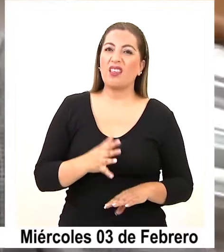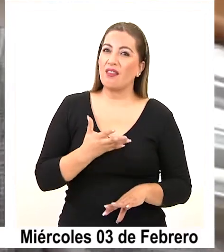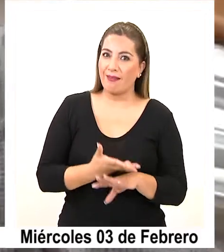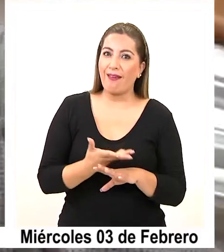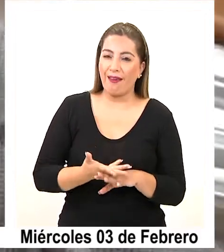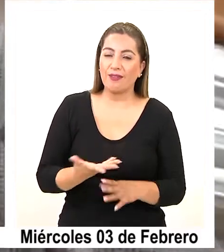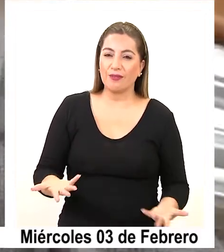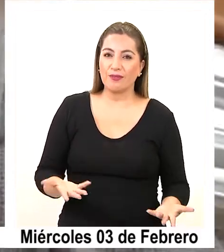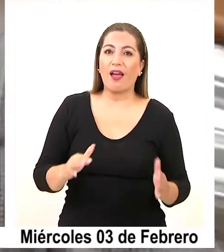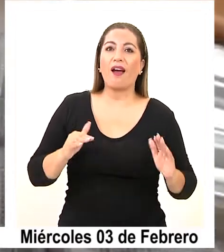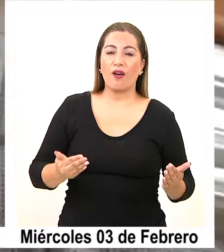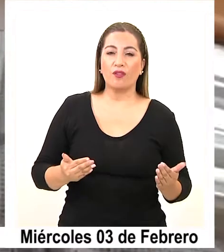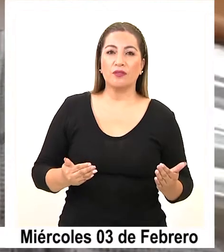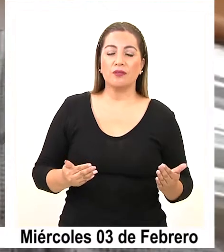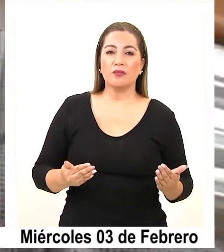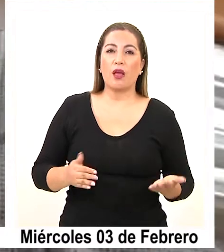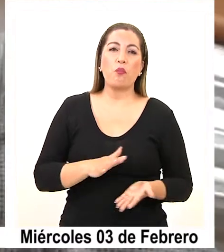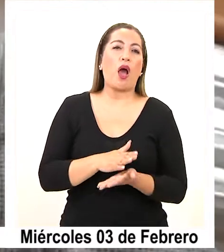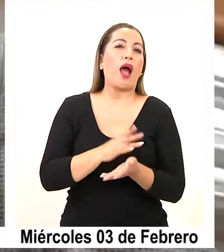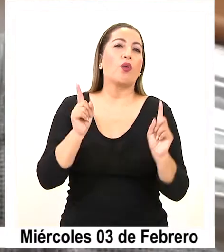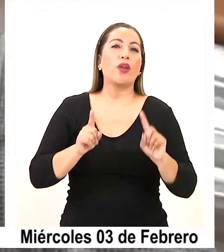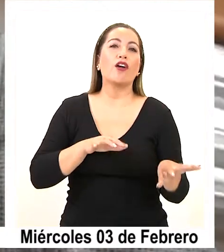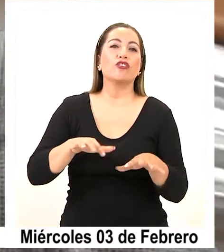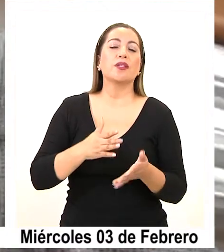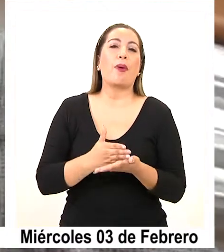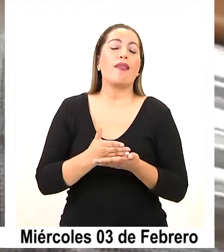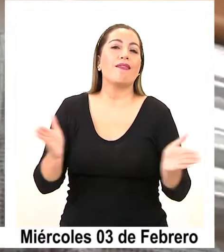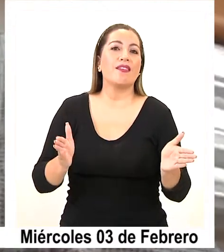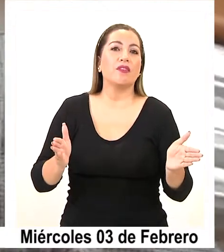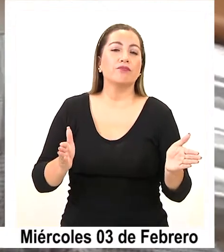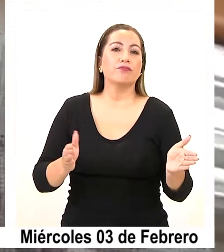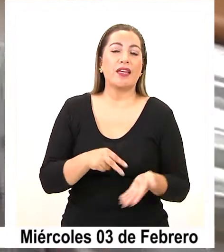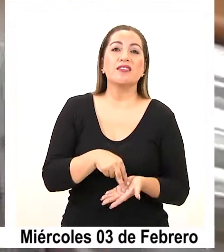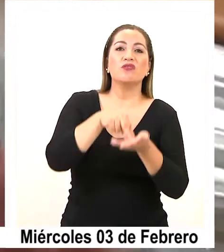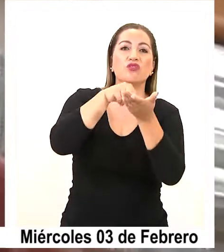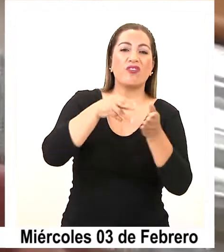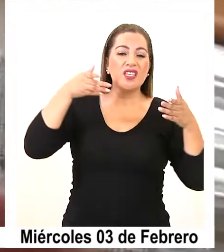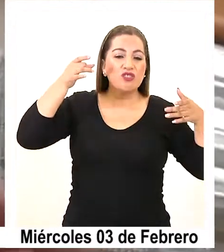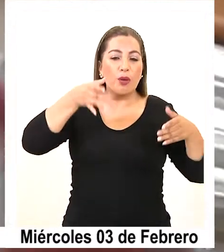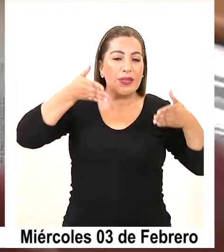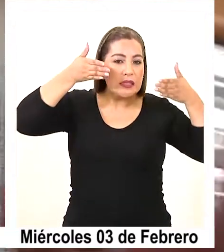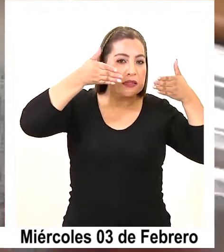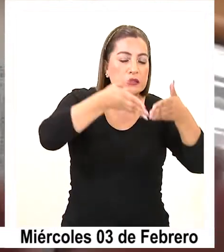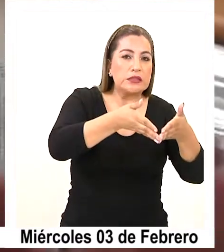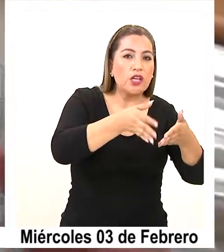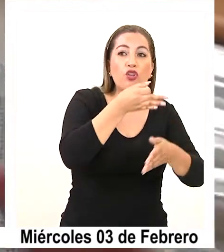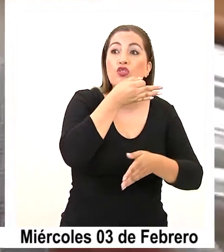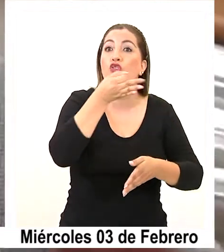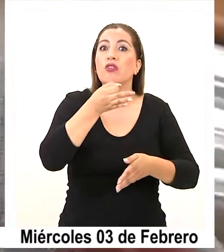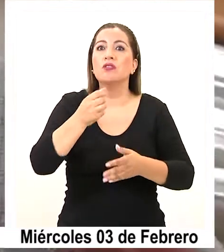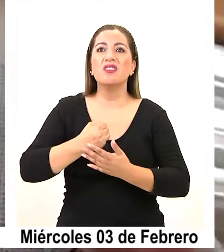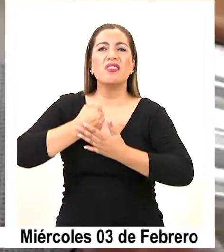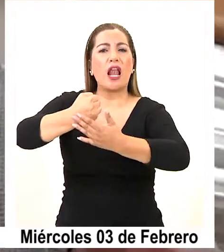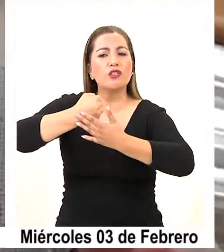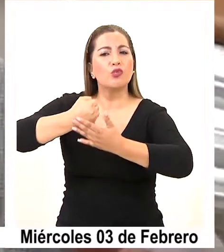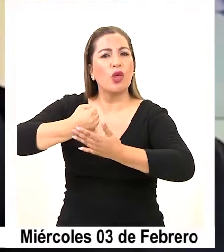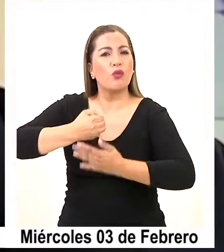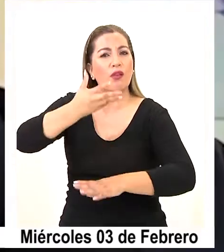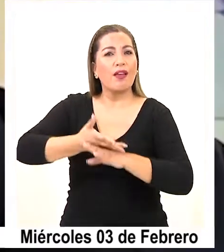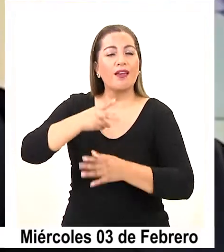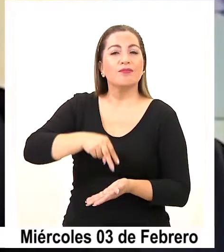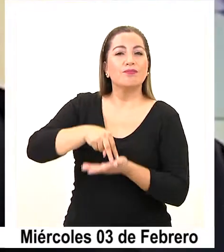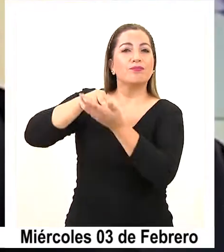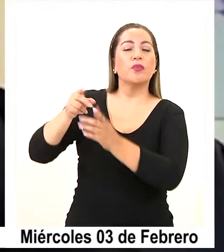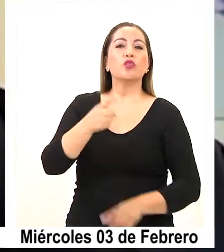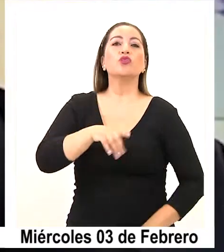que existen, a franquicias que tenemos en la zona franca y se centra en eso, pero no habla de los beneficios de la zona franca.